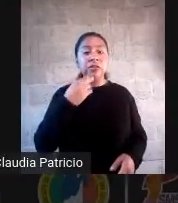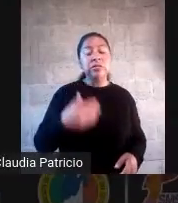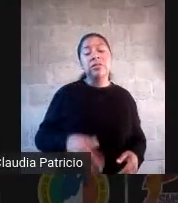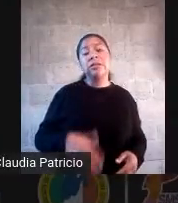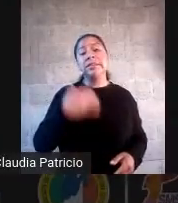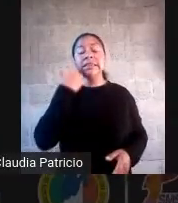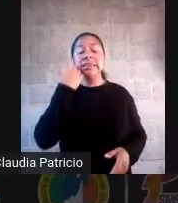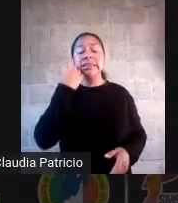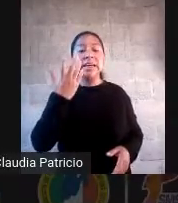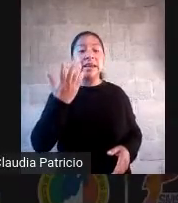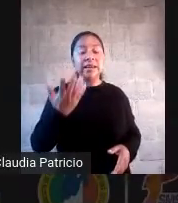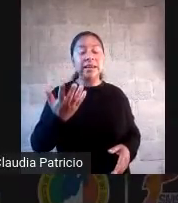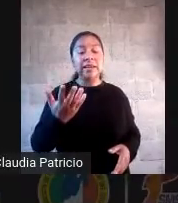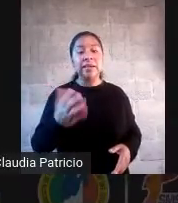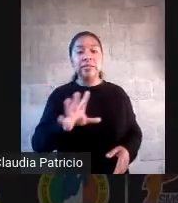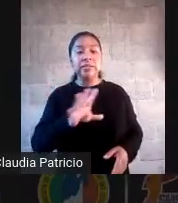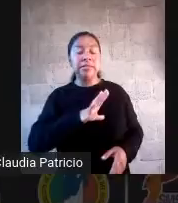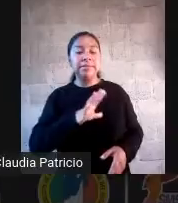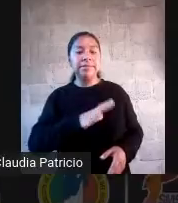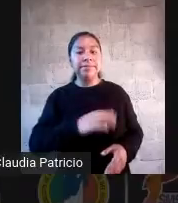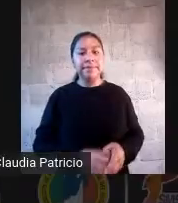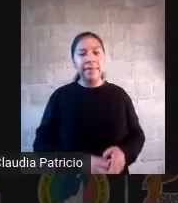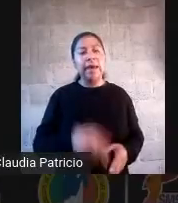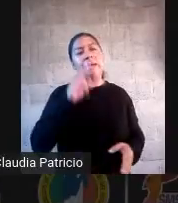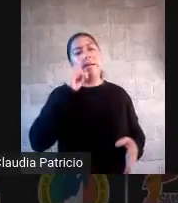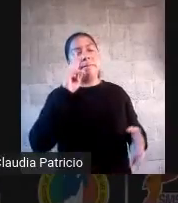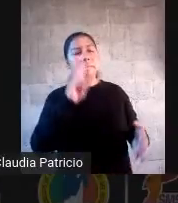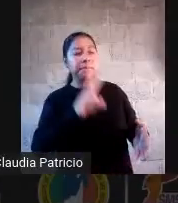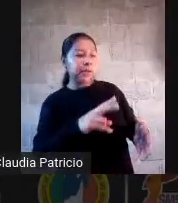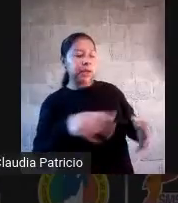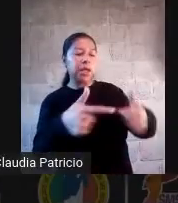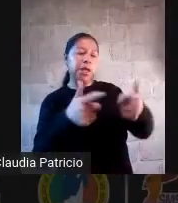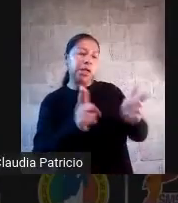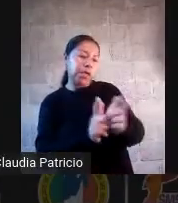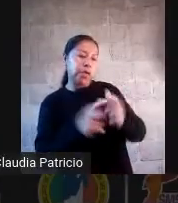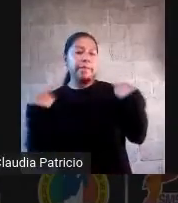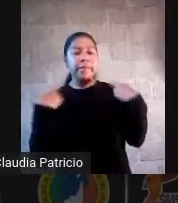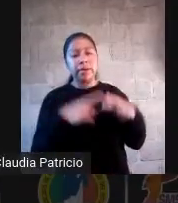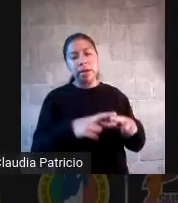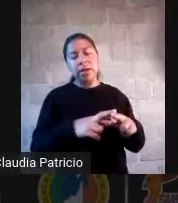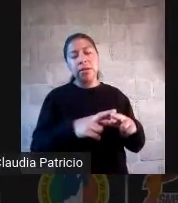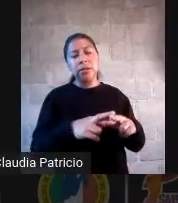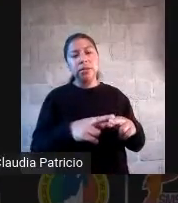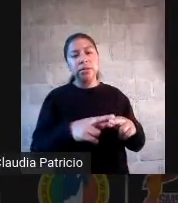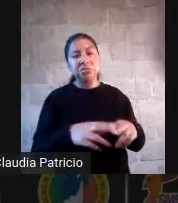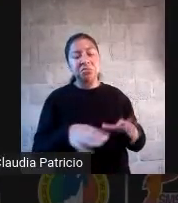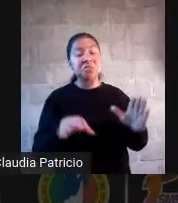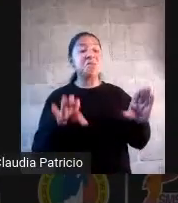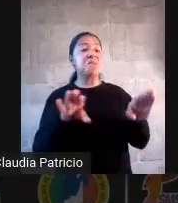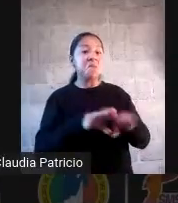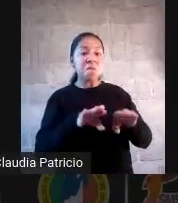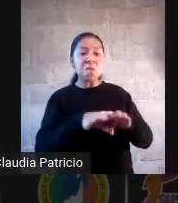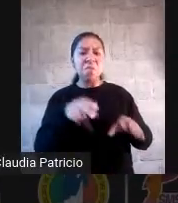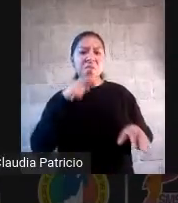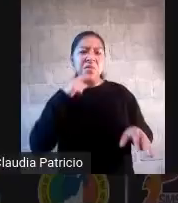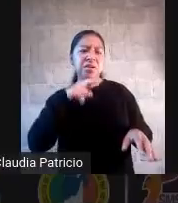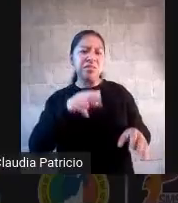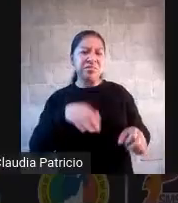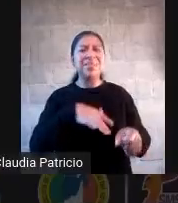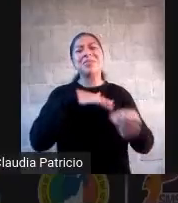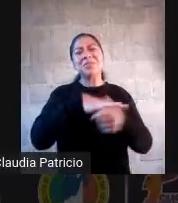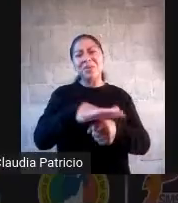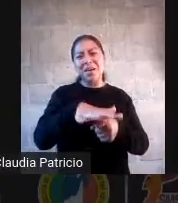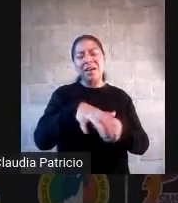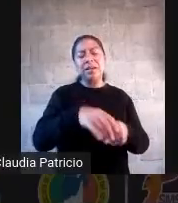cómo nos fue en Planea. No, pues los resultados estuvieron bajos, muy mal, ok, decidamos,